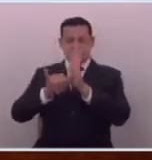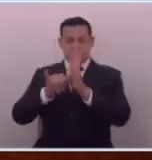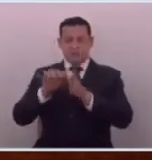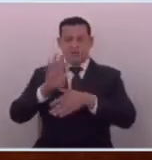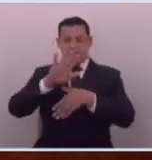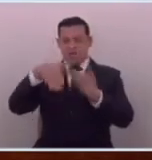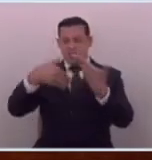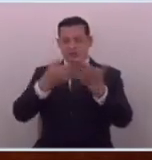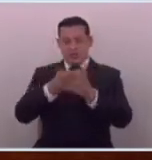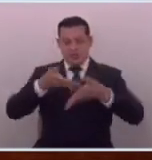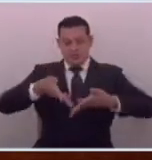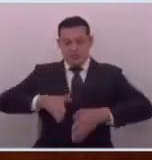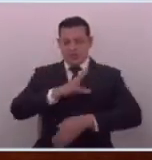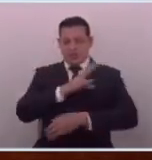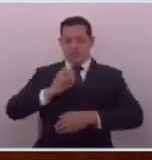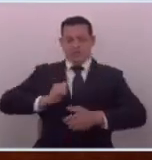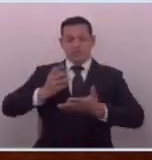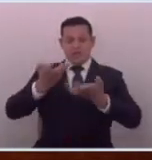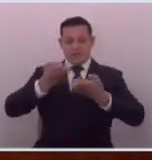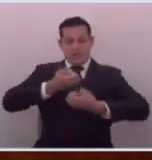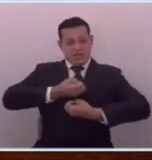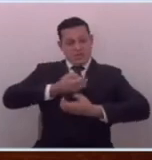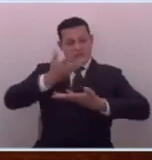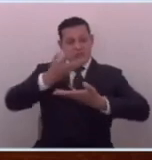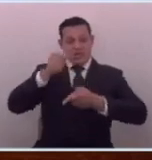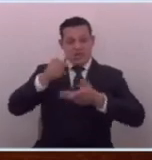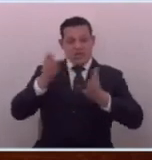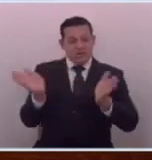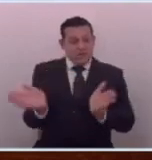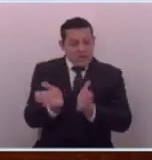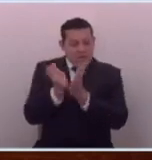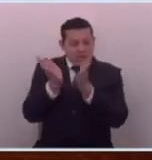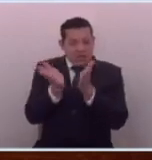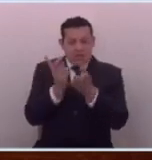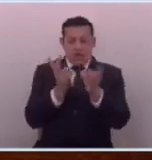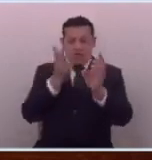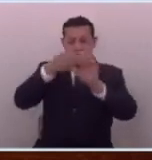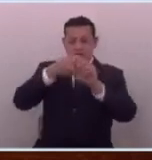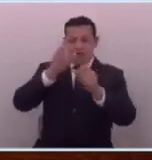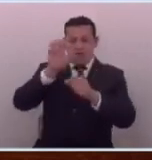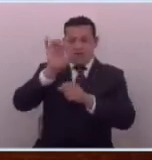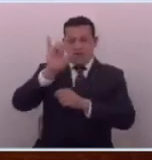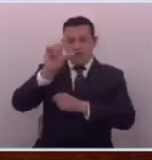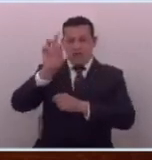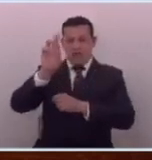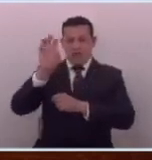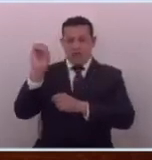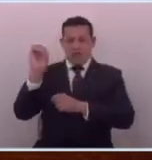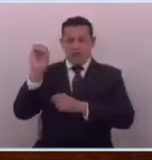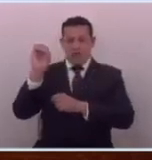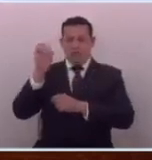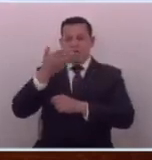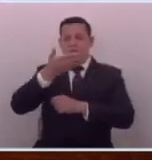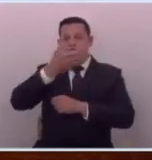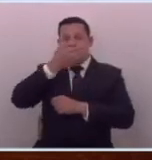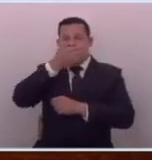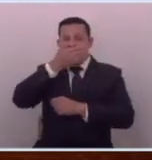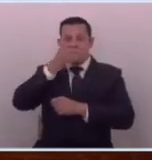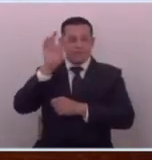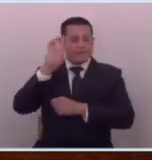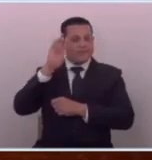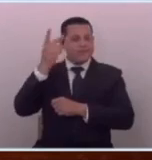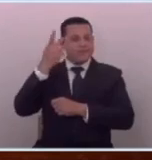y a todos los salvadoreños que se quieran expresar ellos pretenden ponerles un filtro un cepo taparles la boca